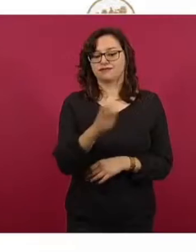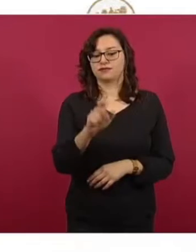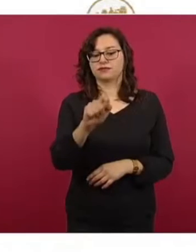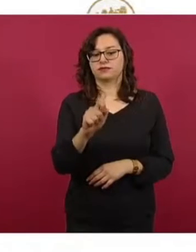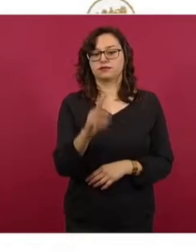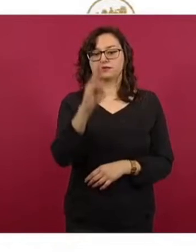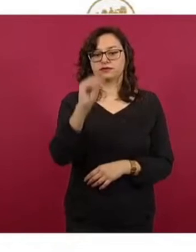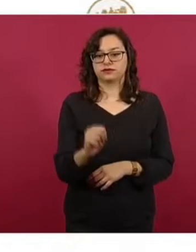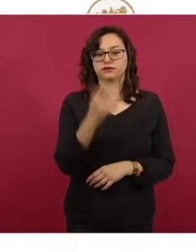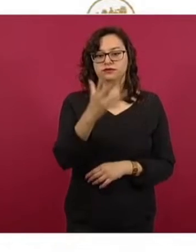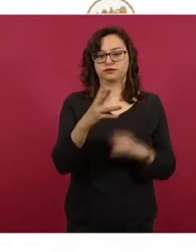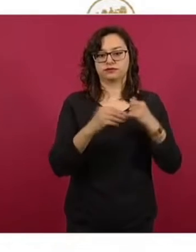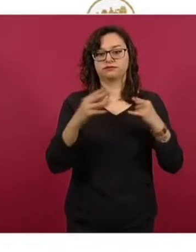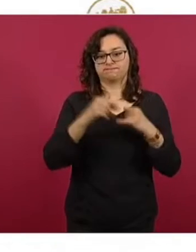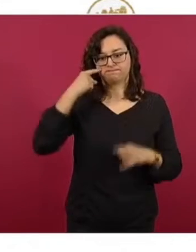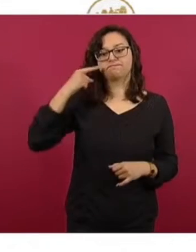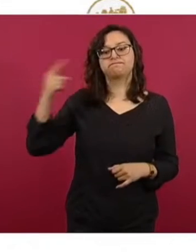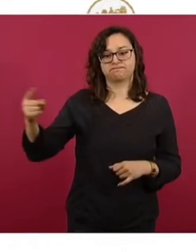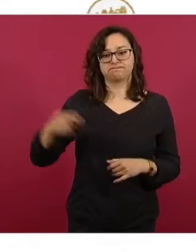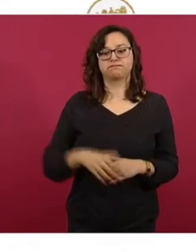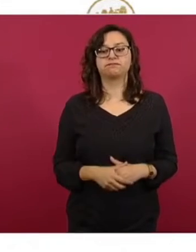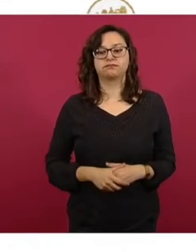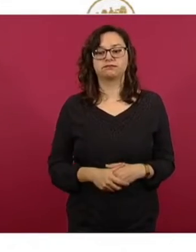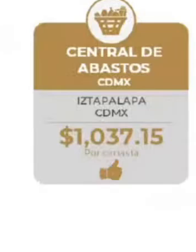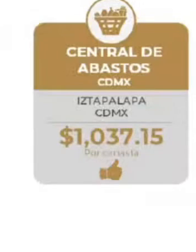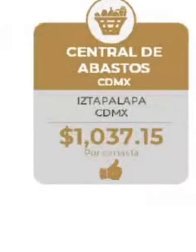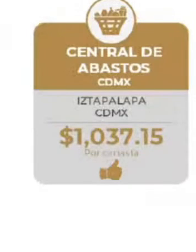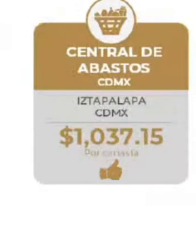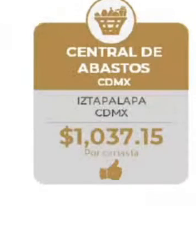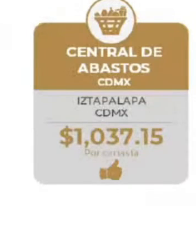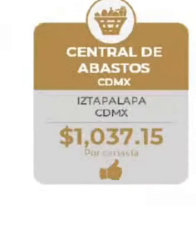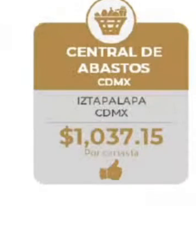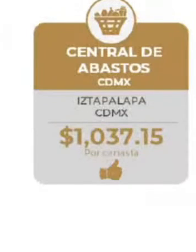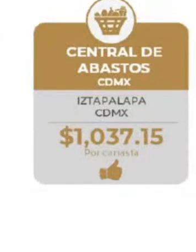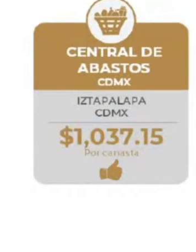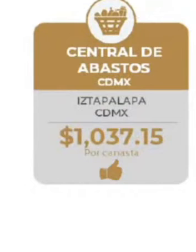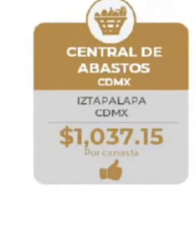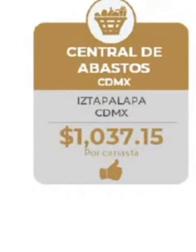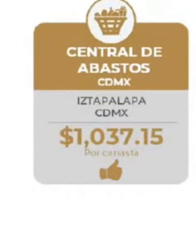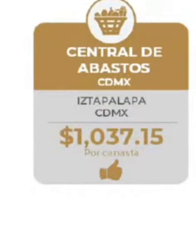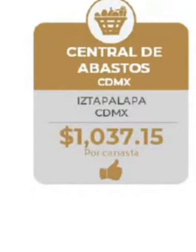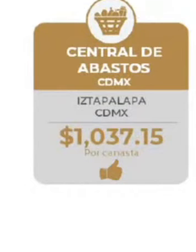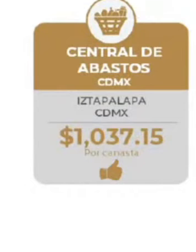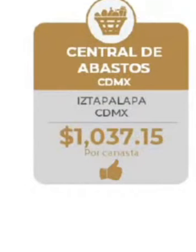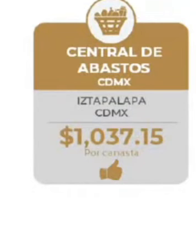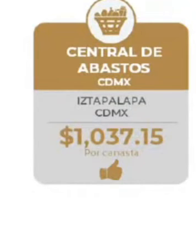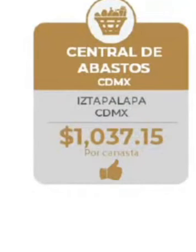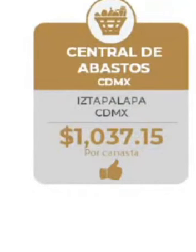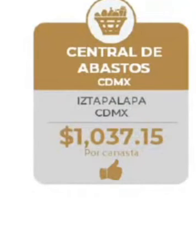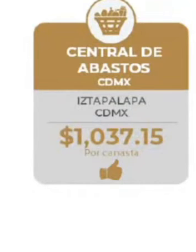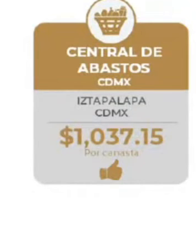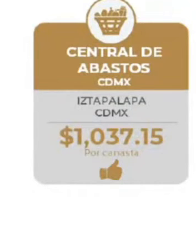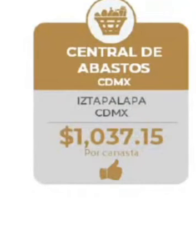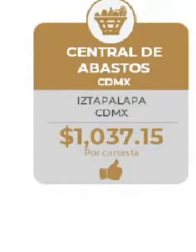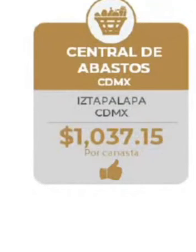pesos con cinco centavos, Megasoriana se pasó de Rosca en León, porque podemos ver cómo en la misma